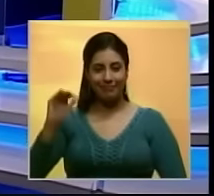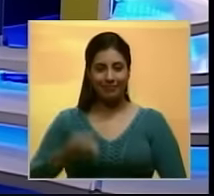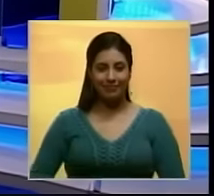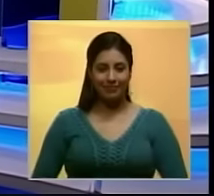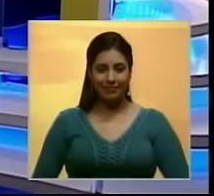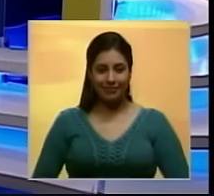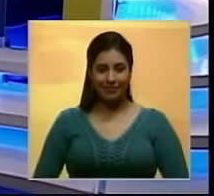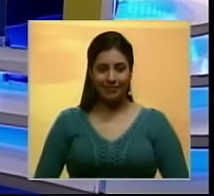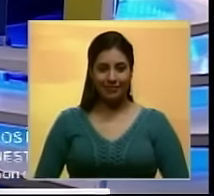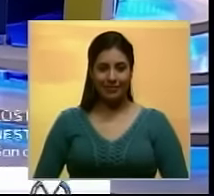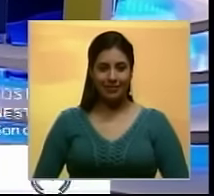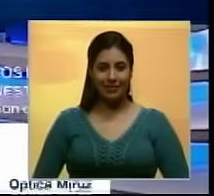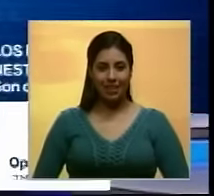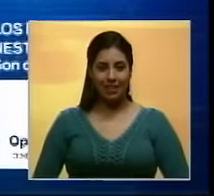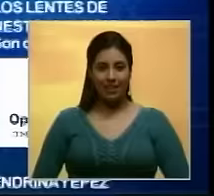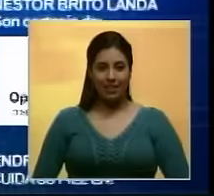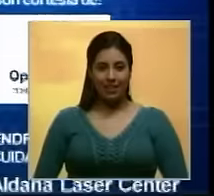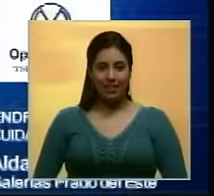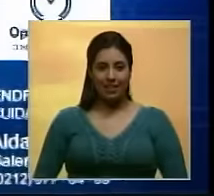Para todos